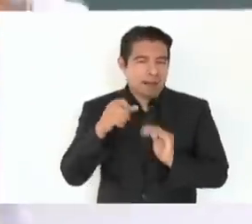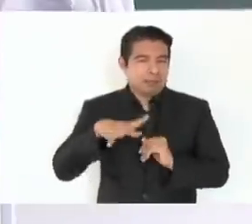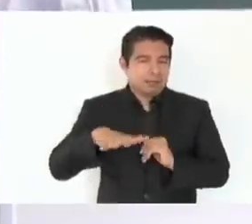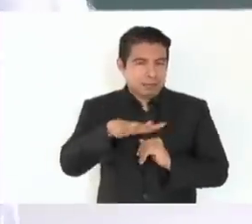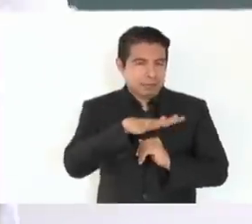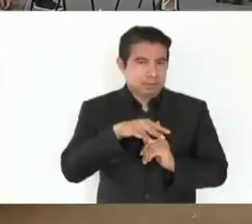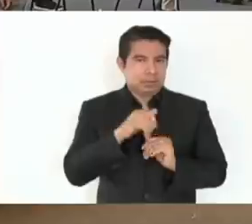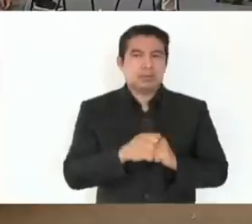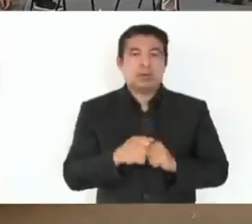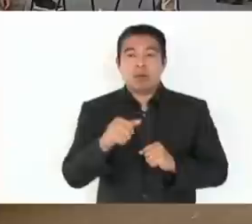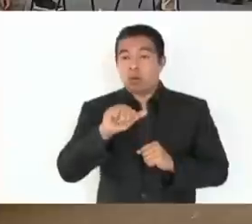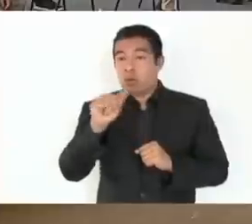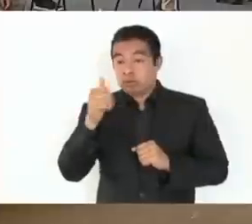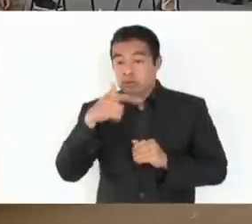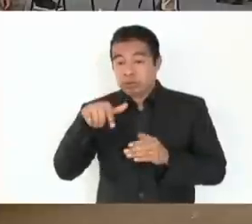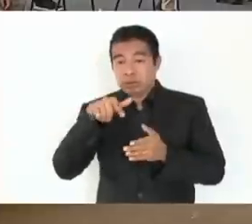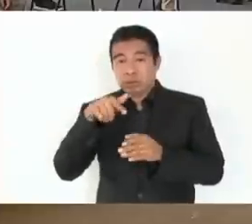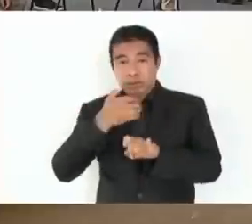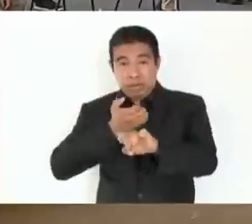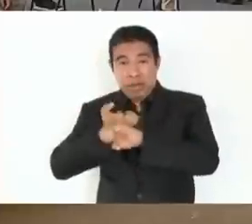o que en otros estados.